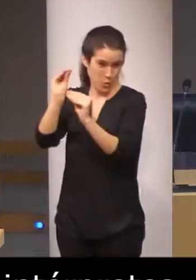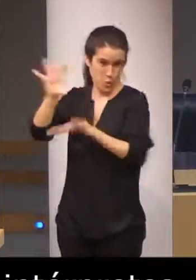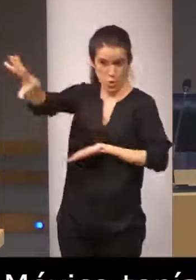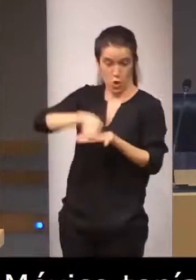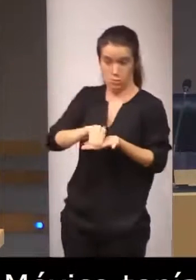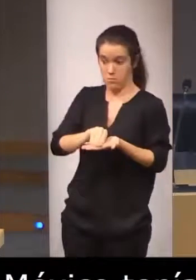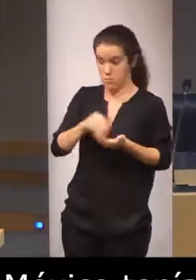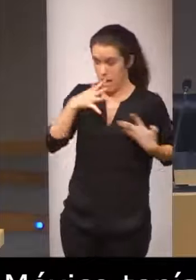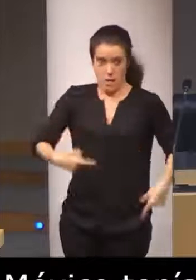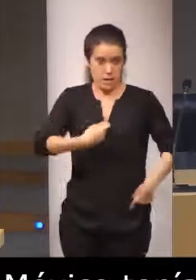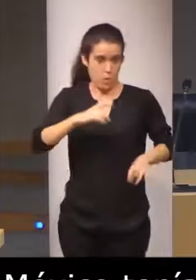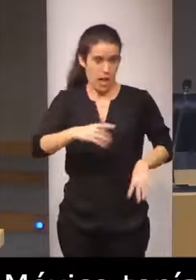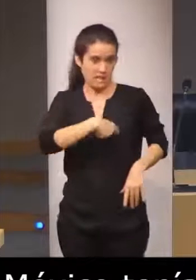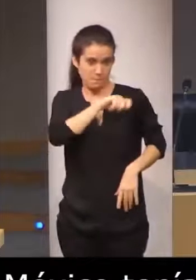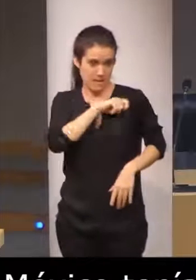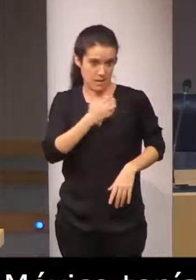es el sistema español